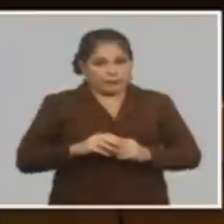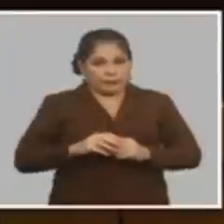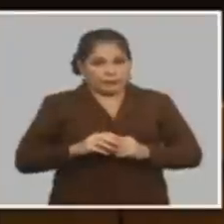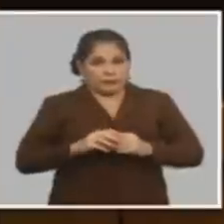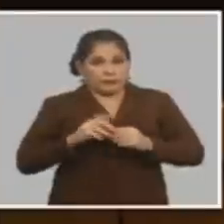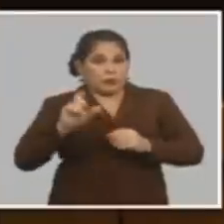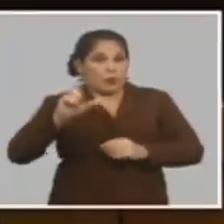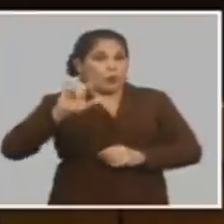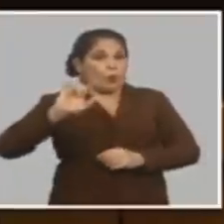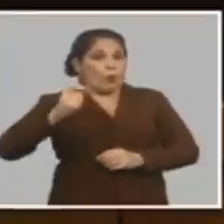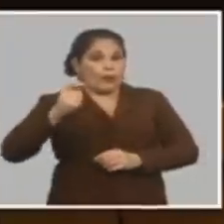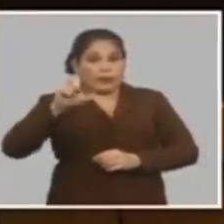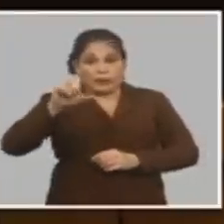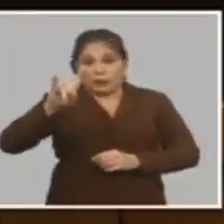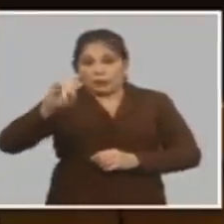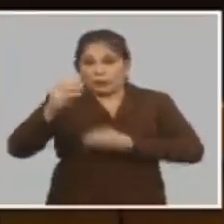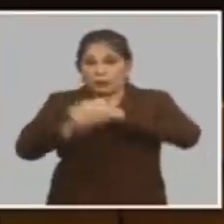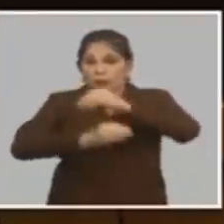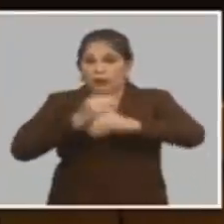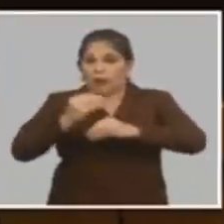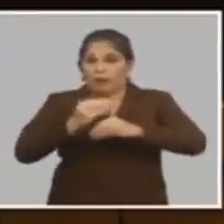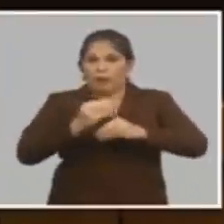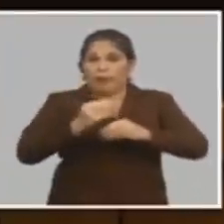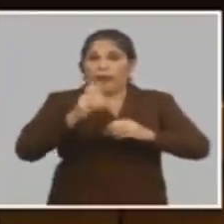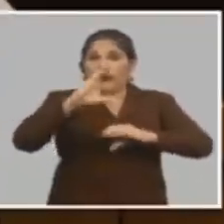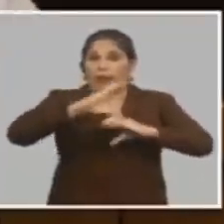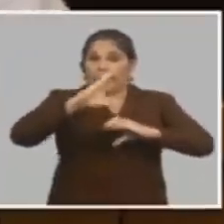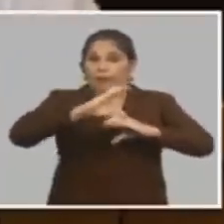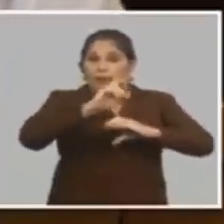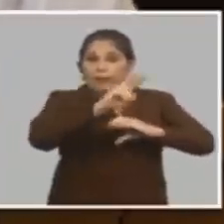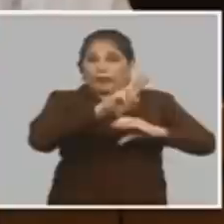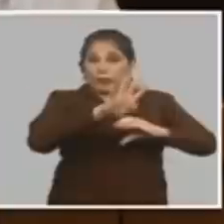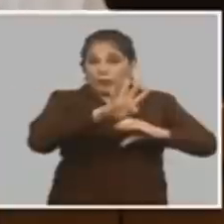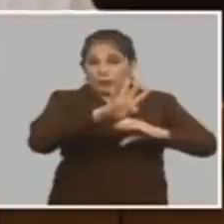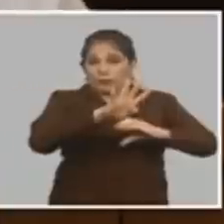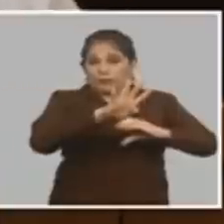y hoy los se usé usted los cambia en cada década y los cambia por 24